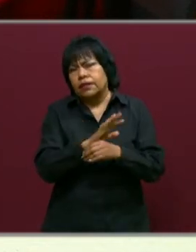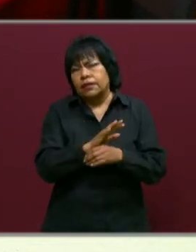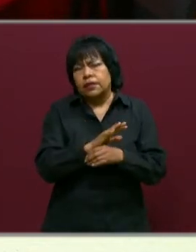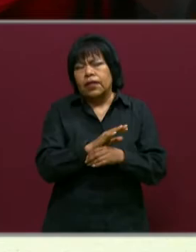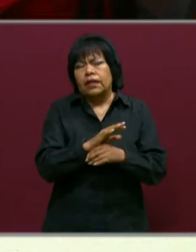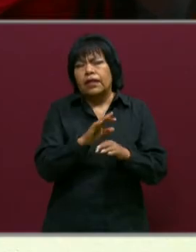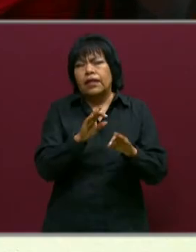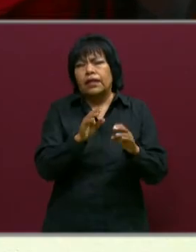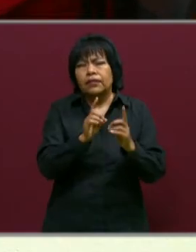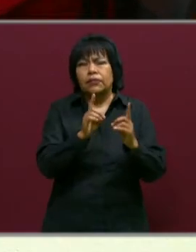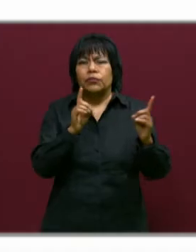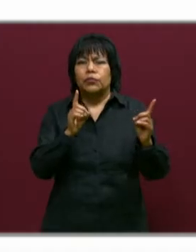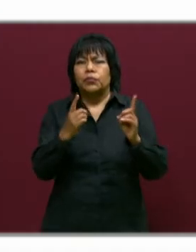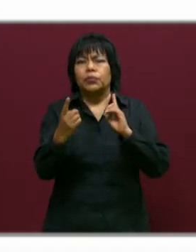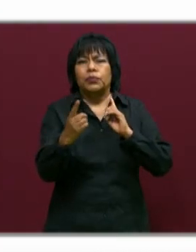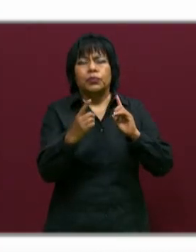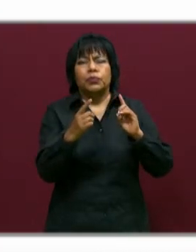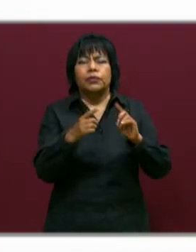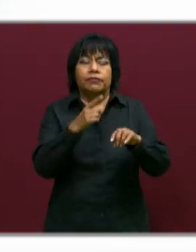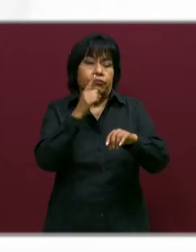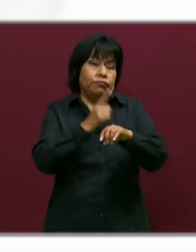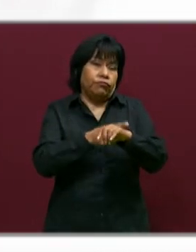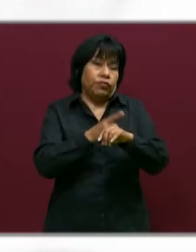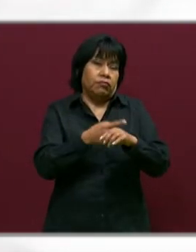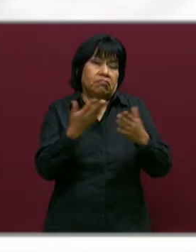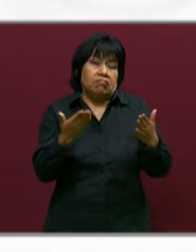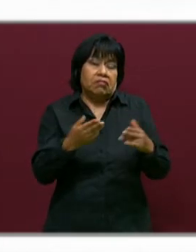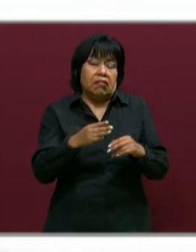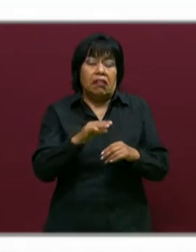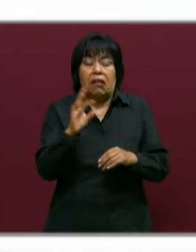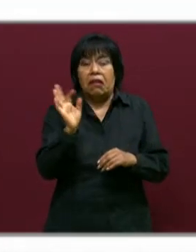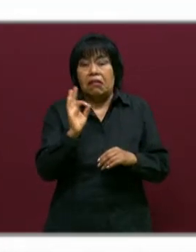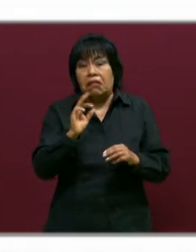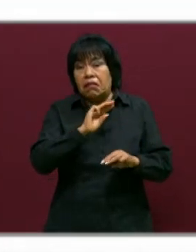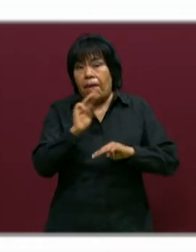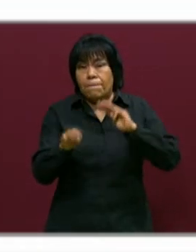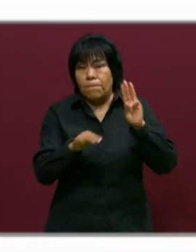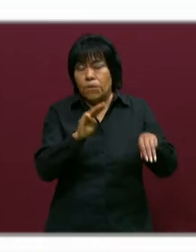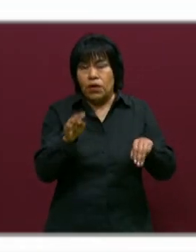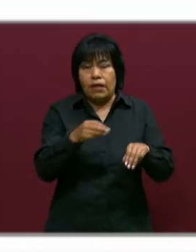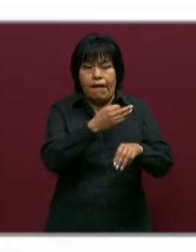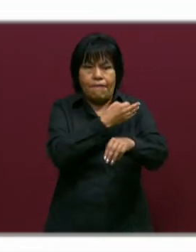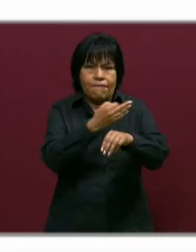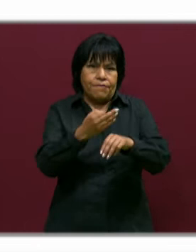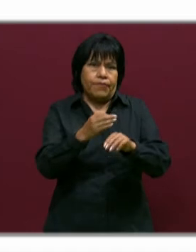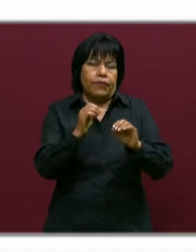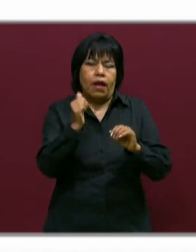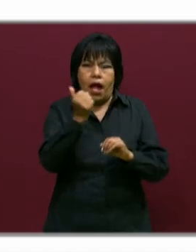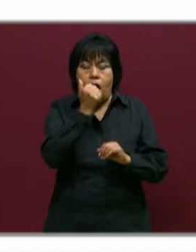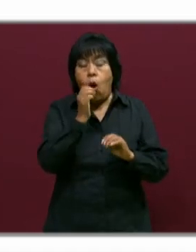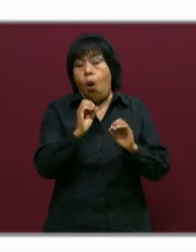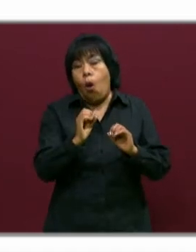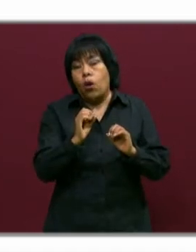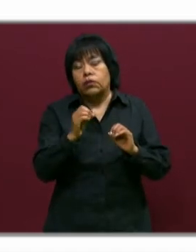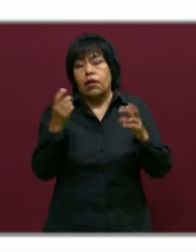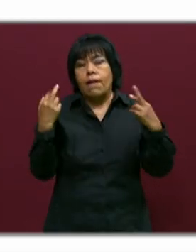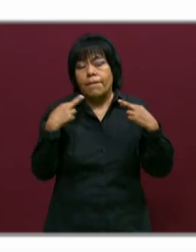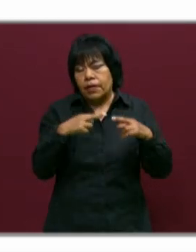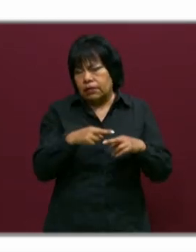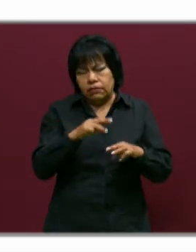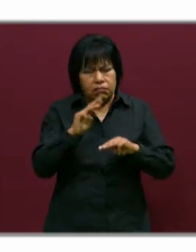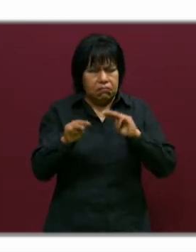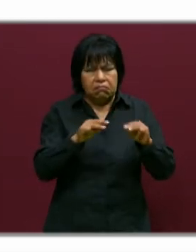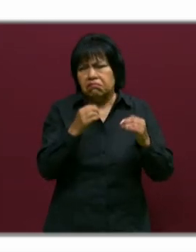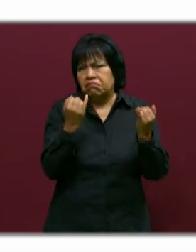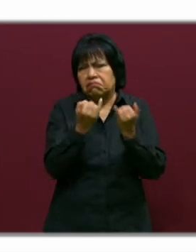distancia, la misma enfermedad, las pérdidas que han tenido tanto las familias de los alumnos como la de los maestros,